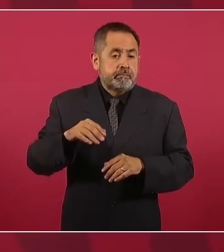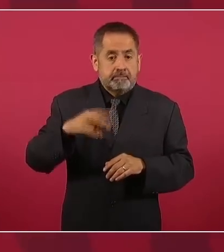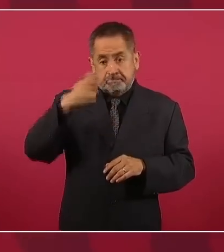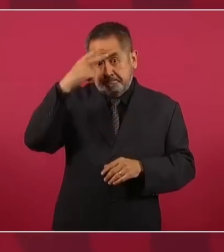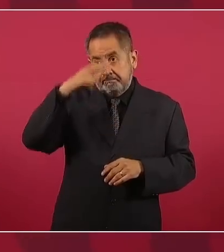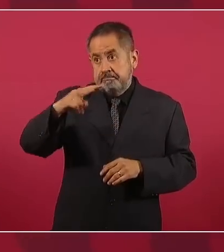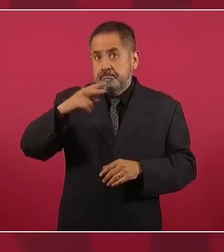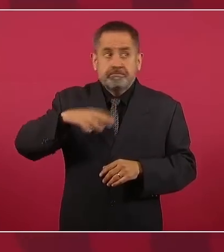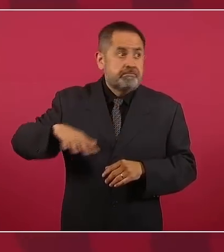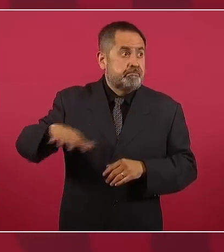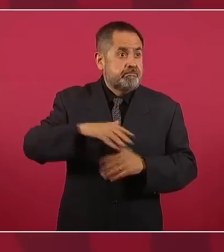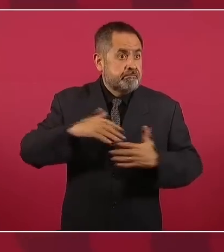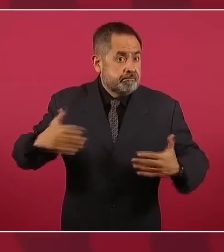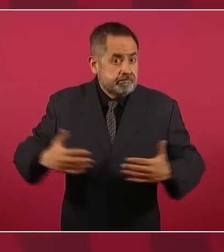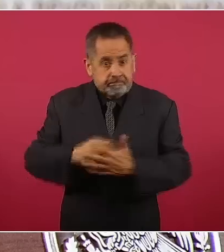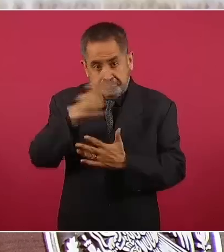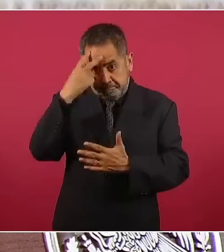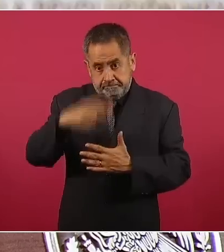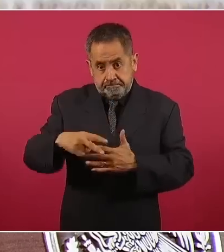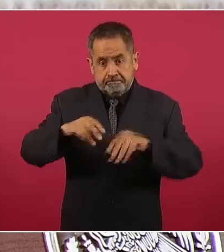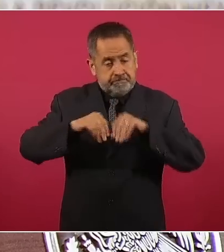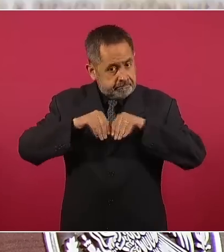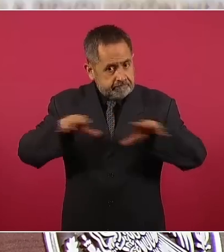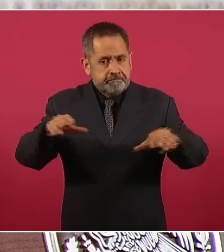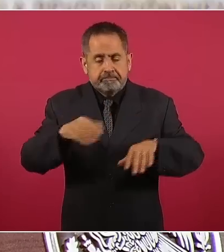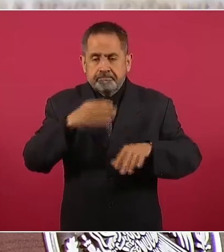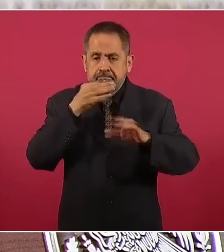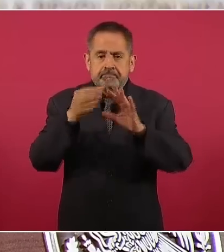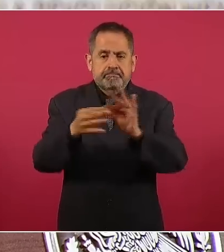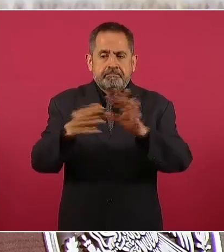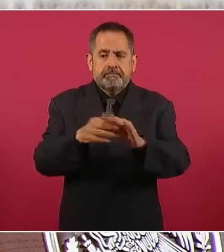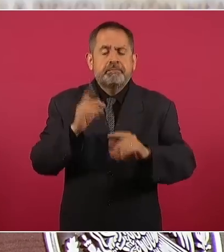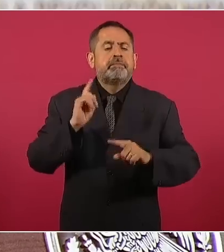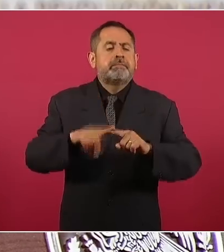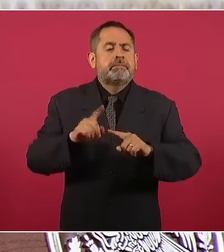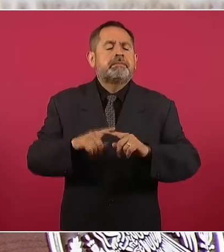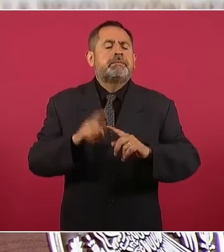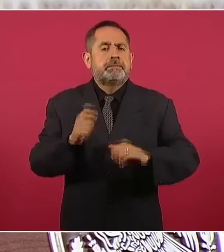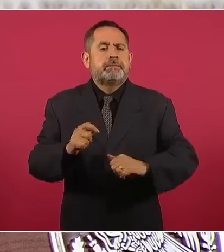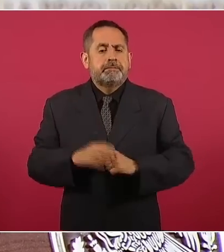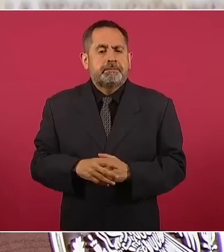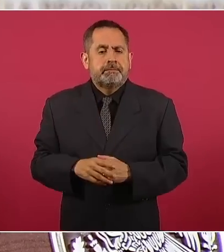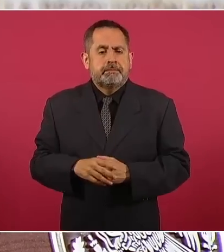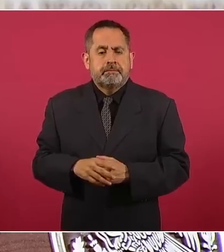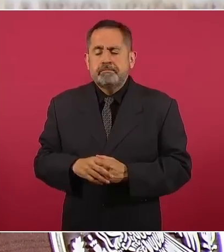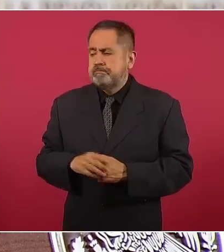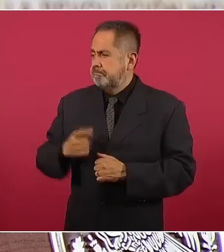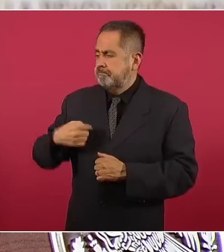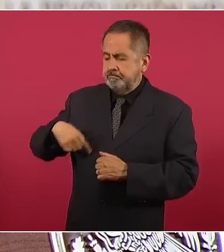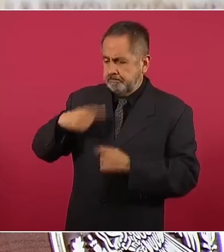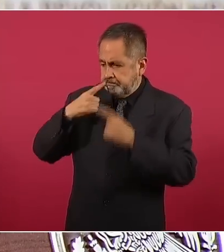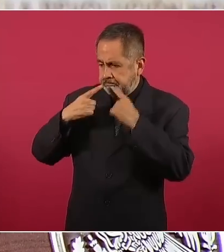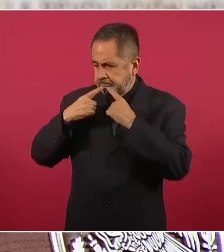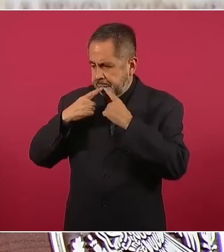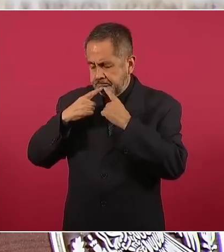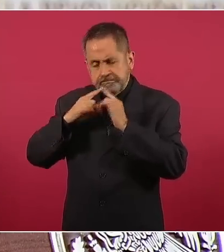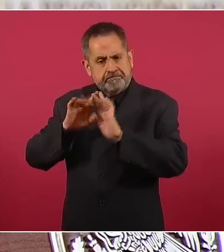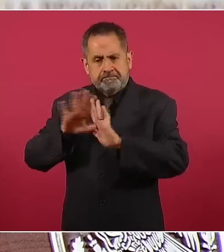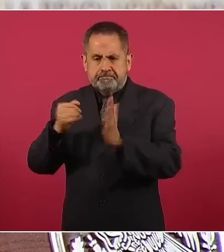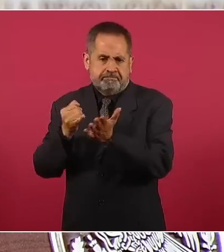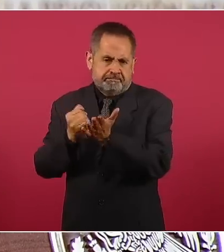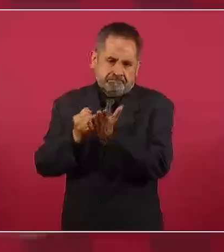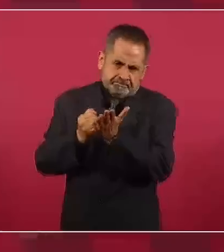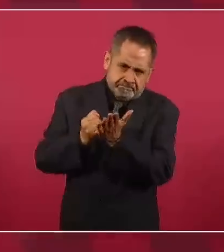que se ha tomado la decisión de llevar a cabo